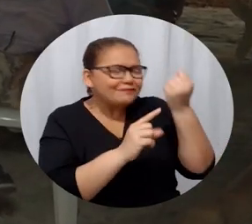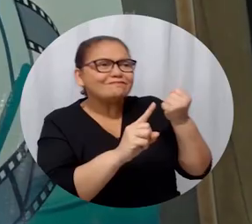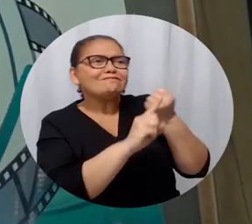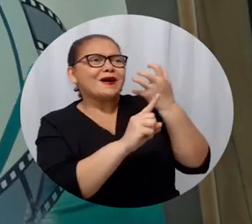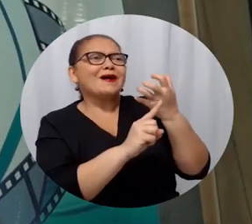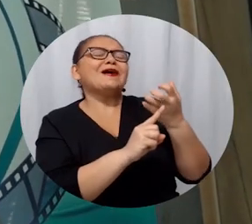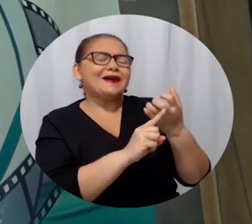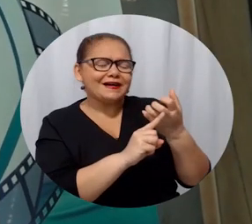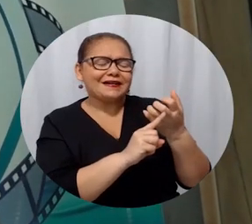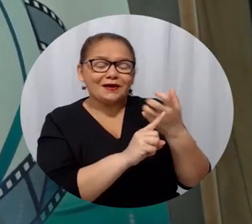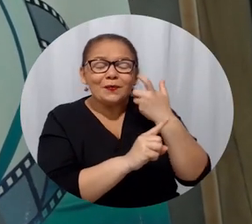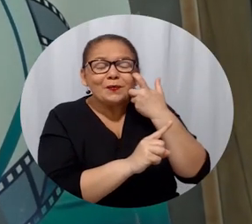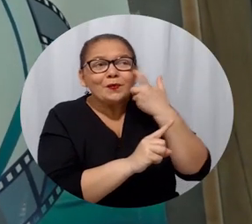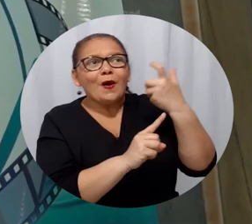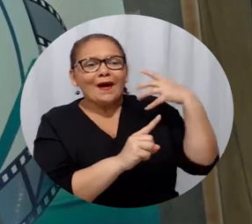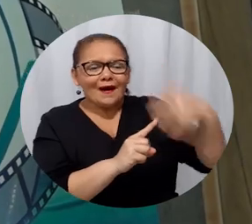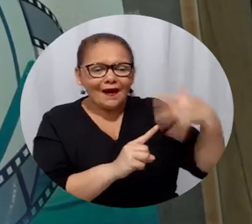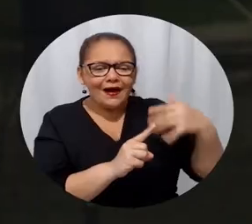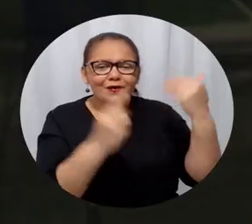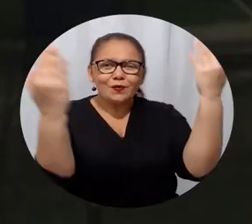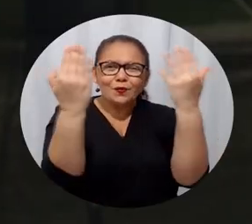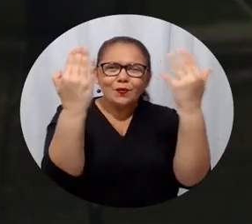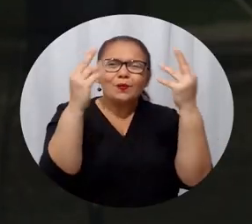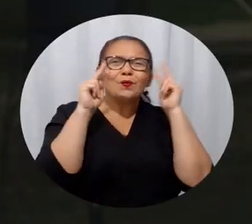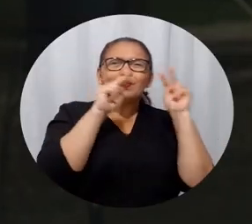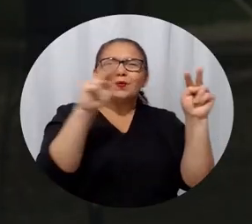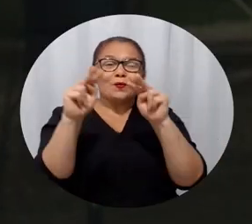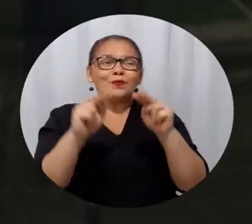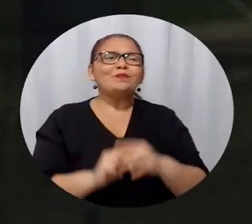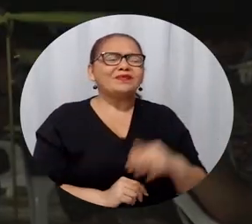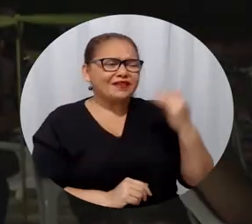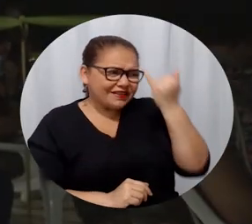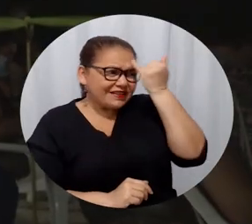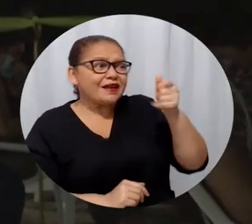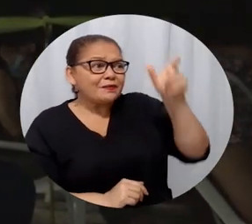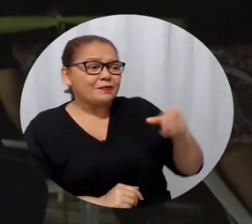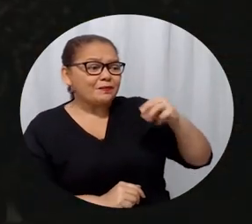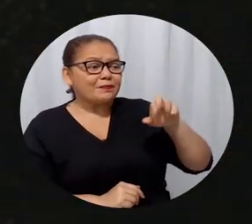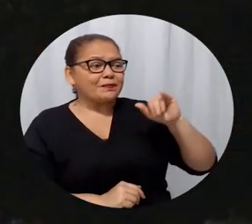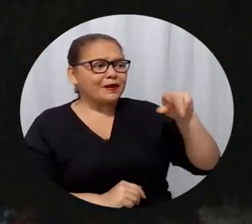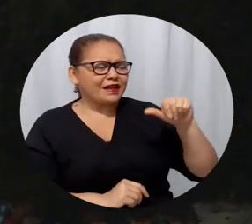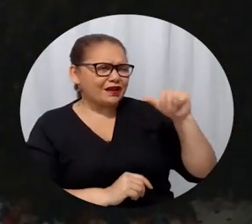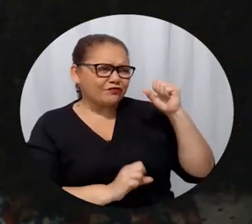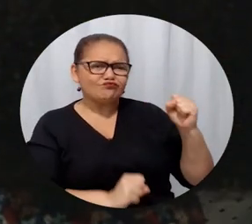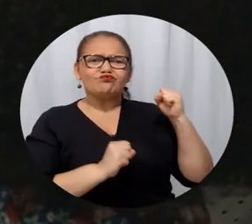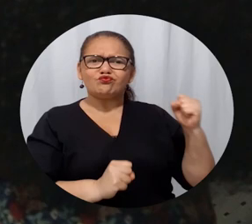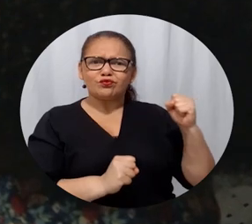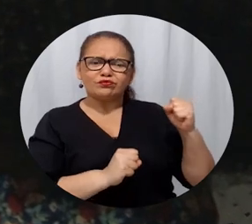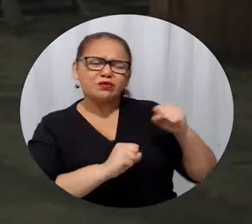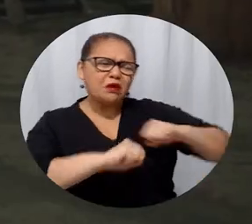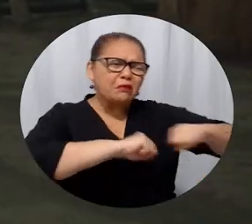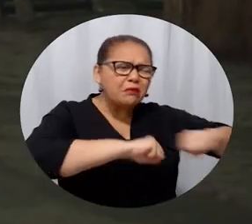festival, porque a través de su alianza Mariana logró afianzar el festival, se lograron los